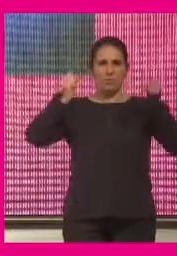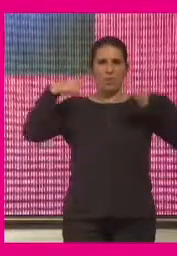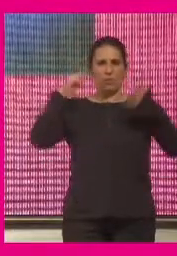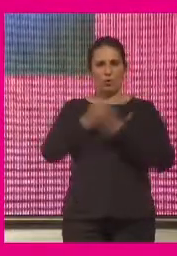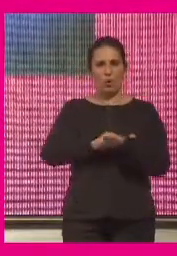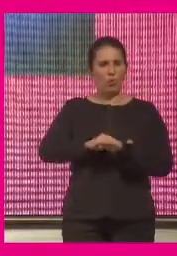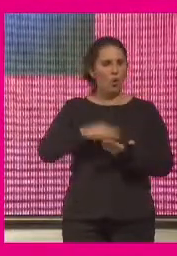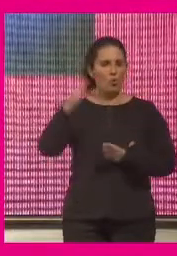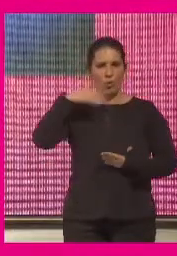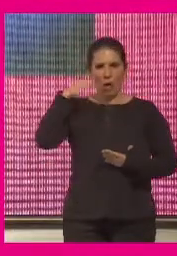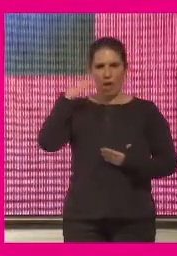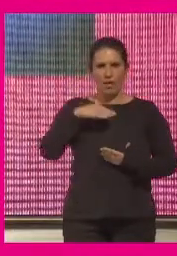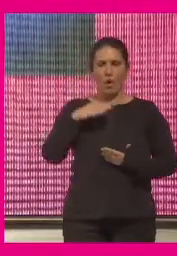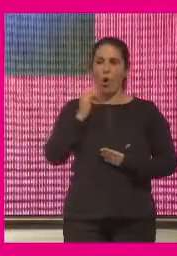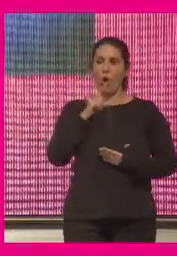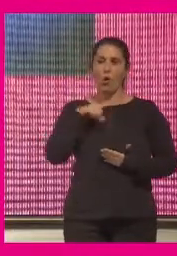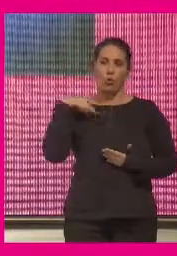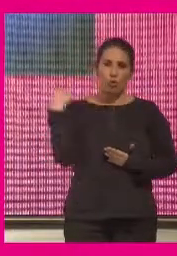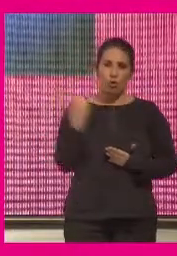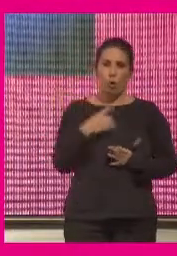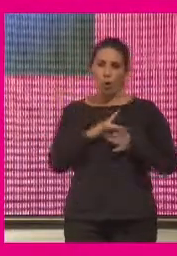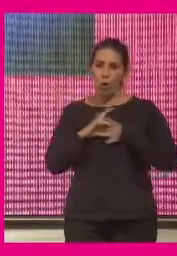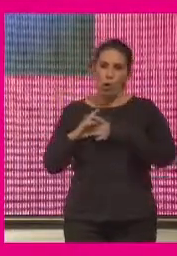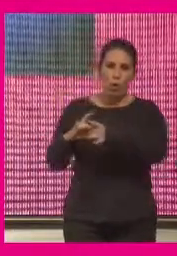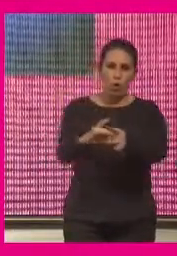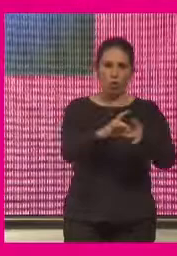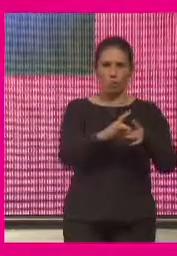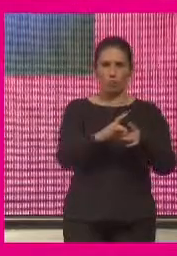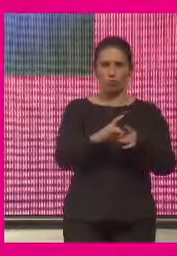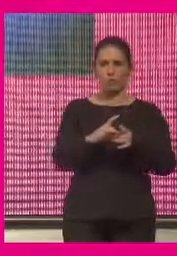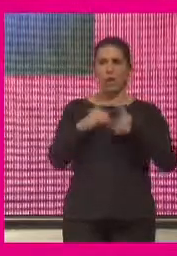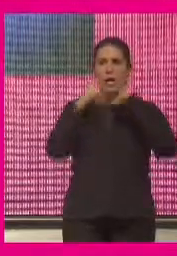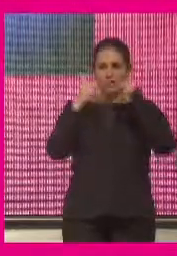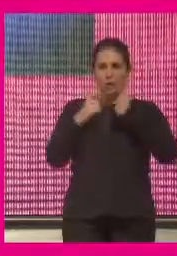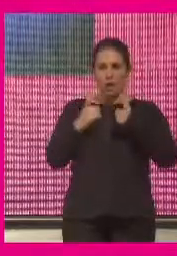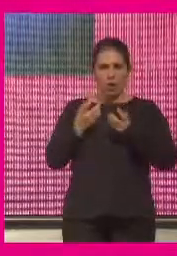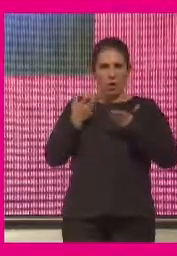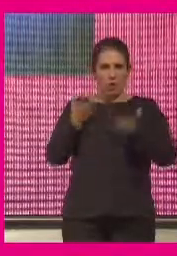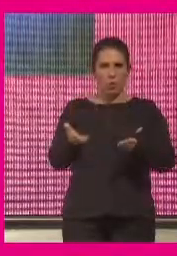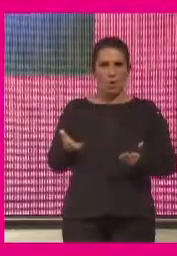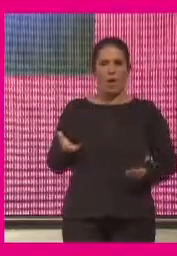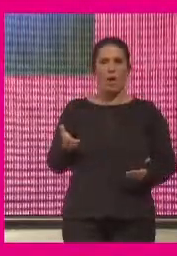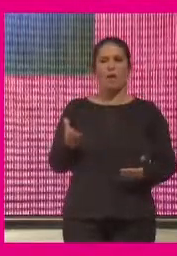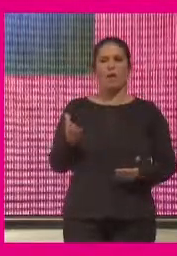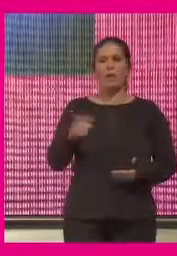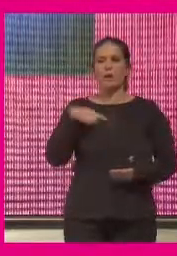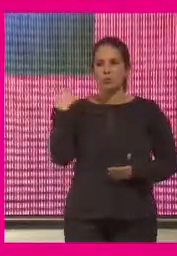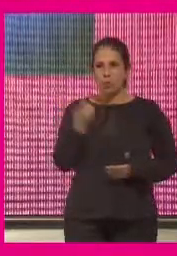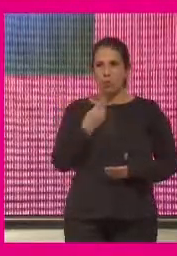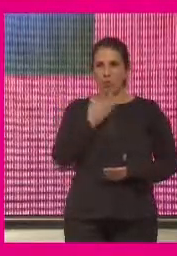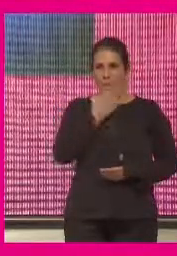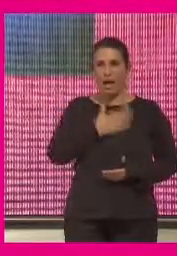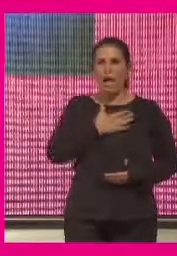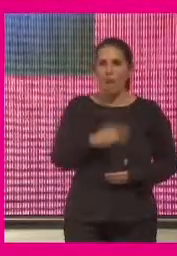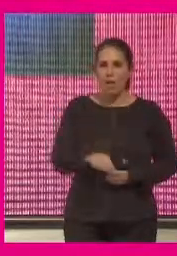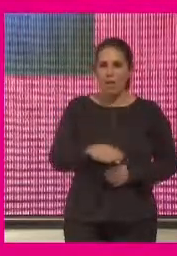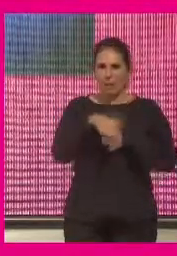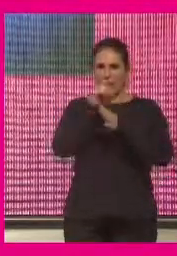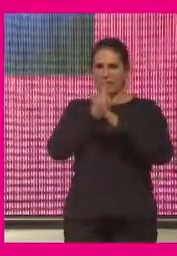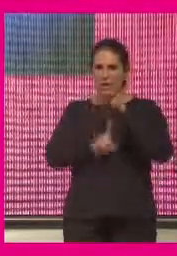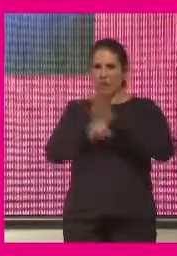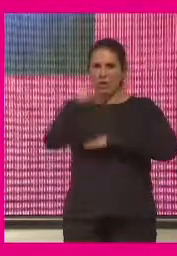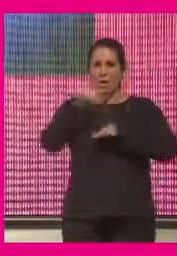que o cooperamos todos o arrimamos todos el hombro o somos capaces todos de desarrollar